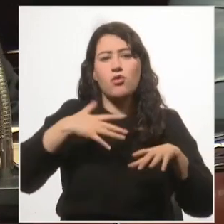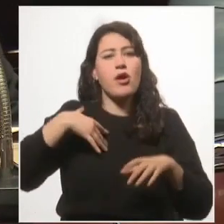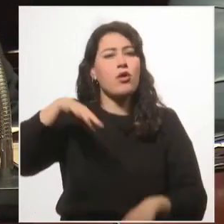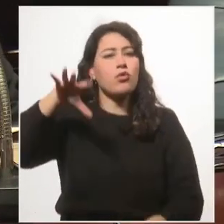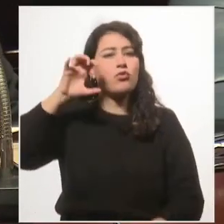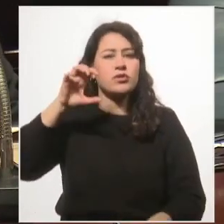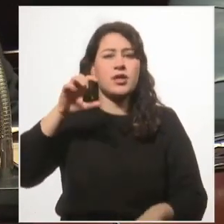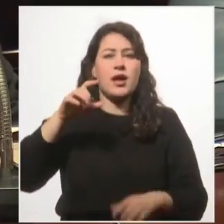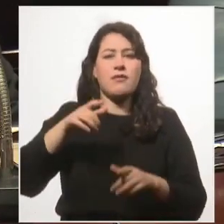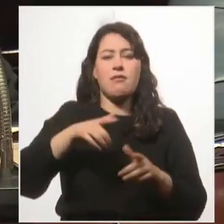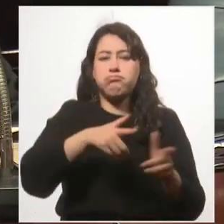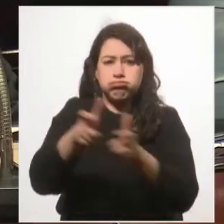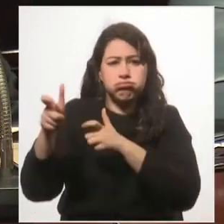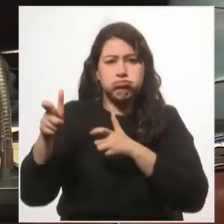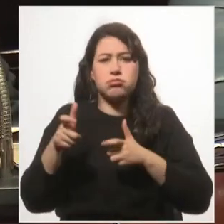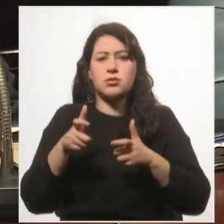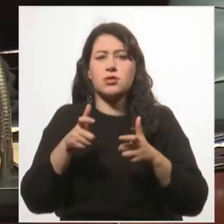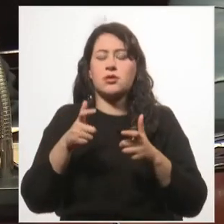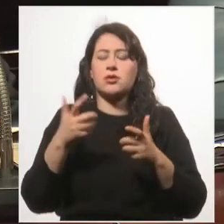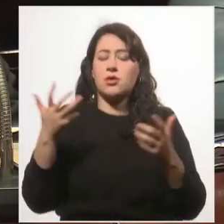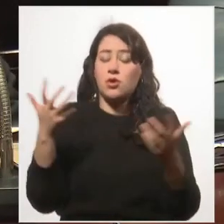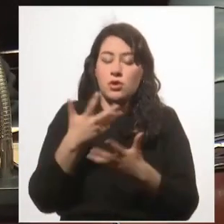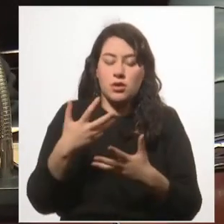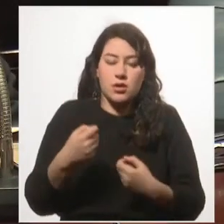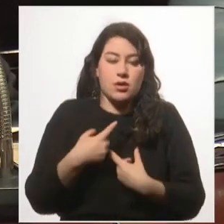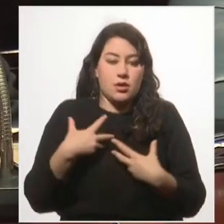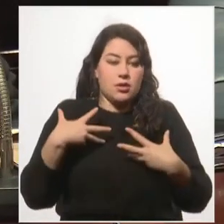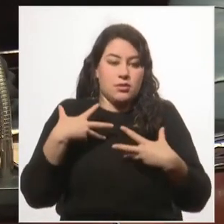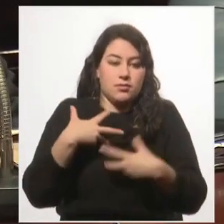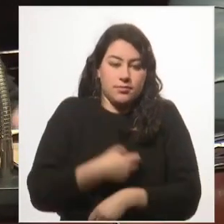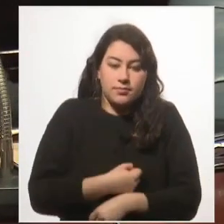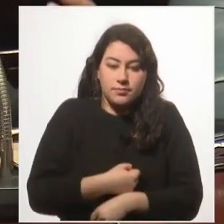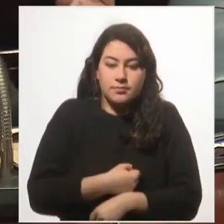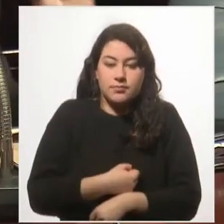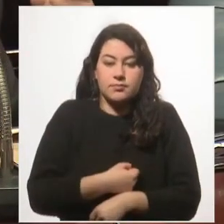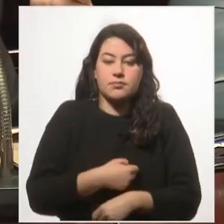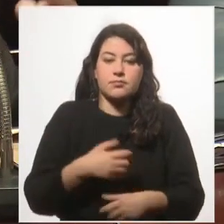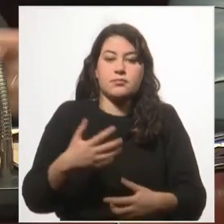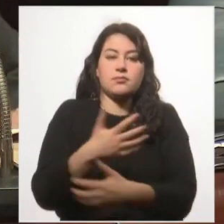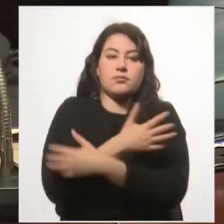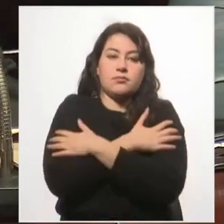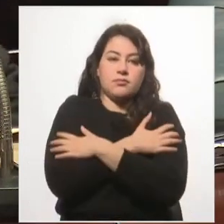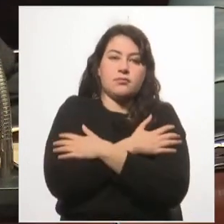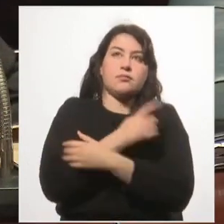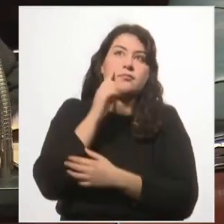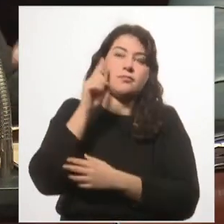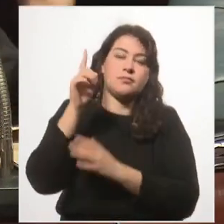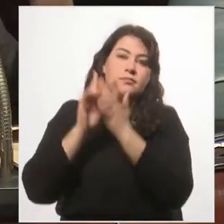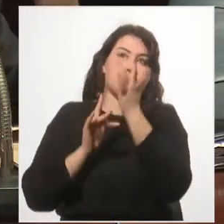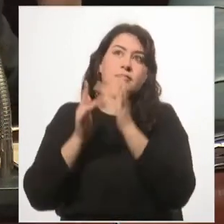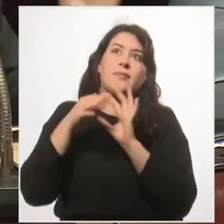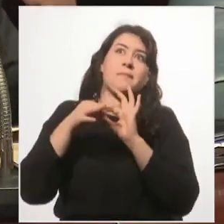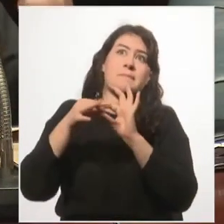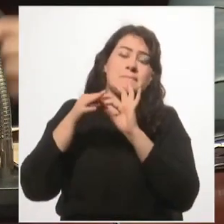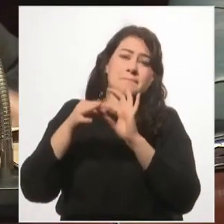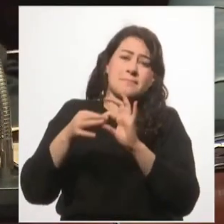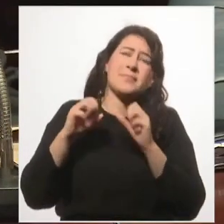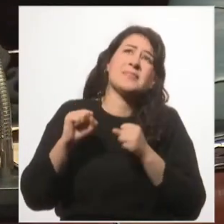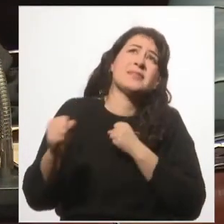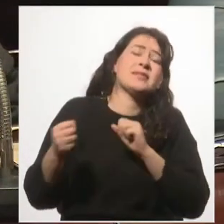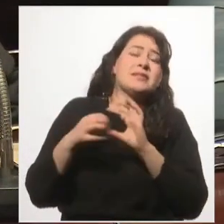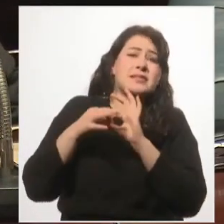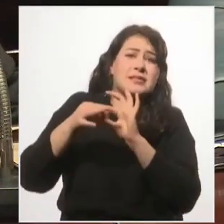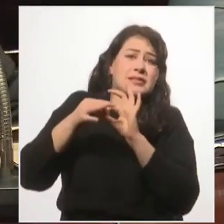las descargas de fusilería, el horror se apoderaba de mí y me abrazaba a Cristo con desesperación.